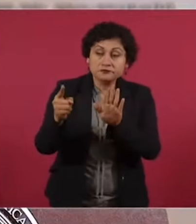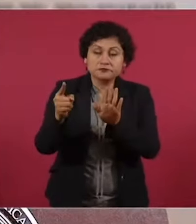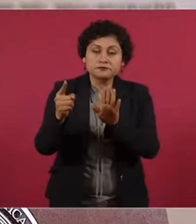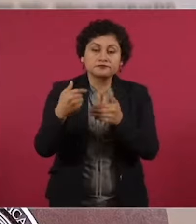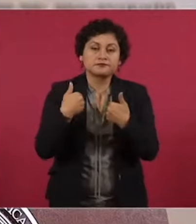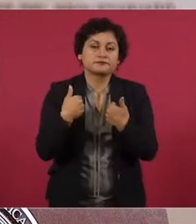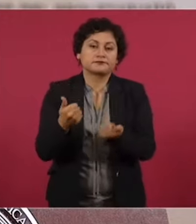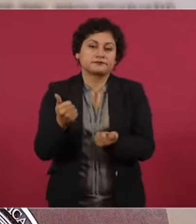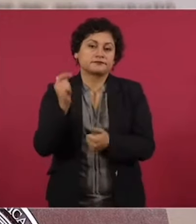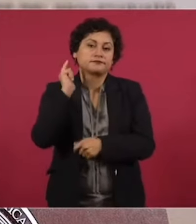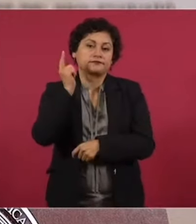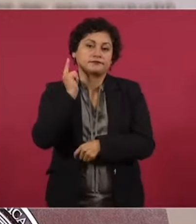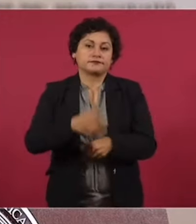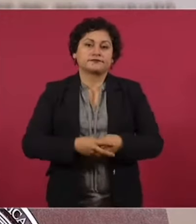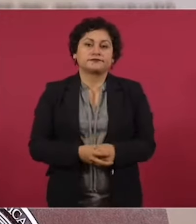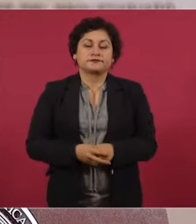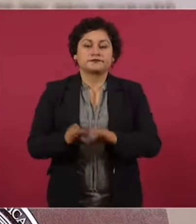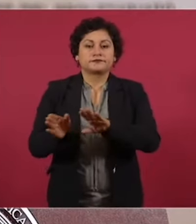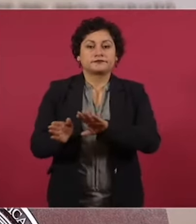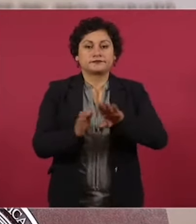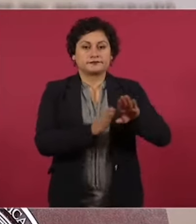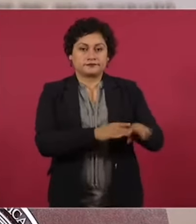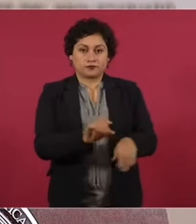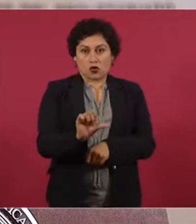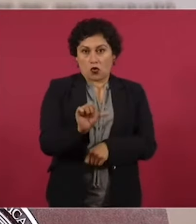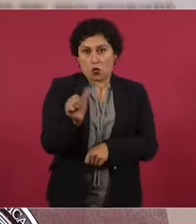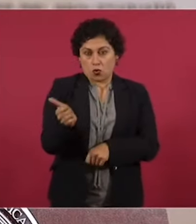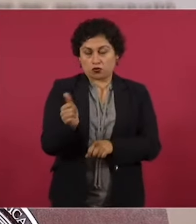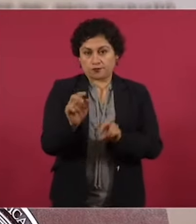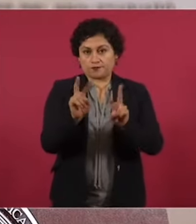Vamos con la siguiente, por favor.